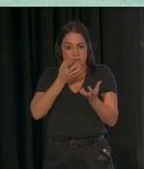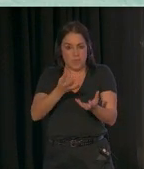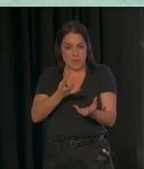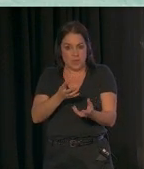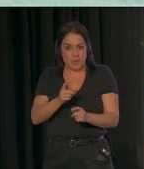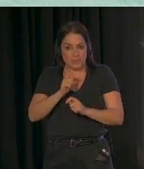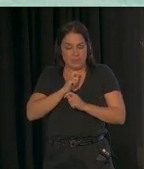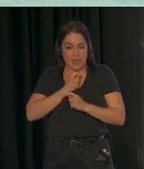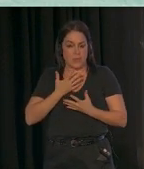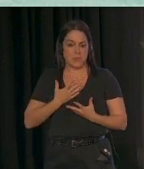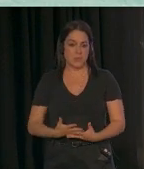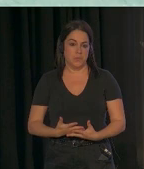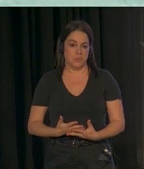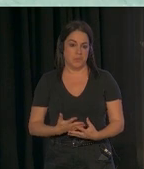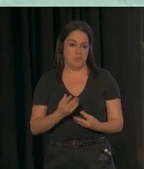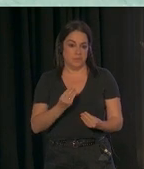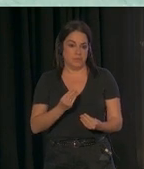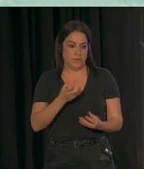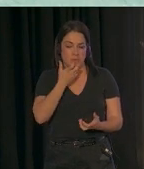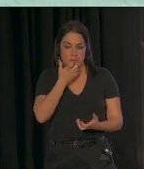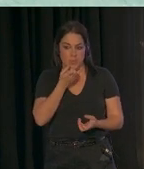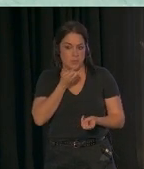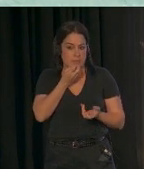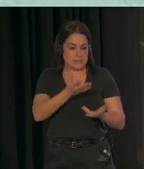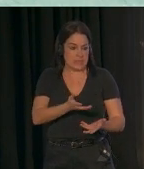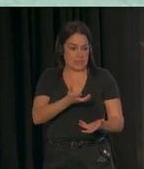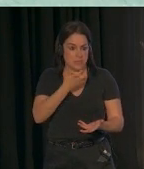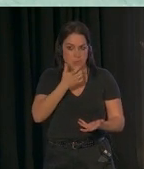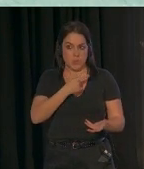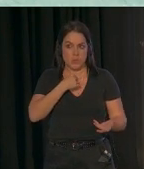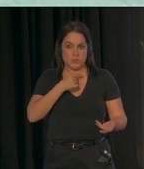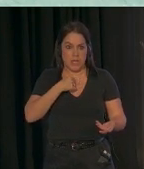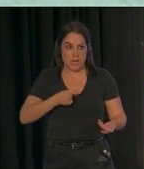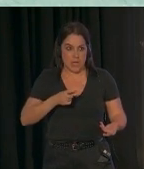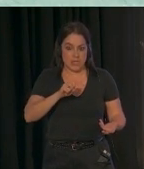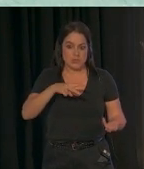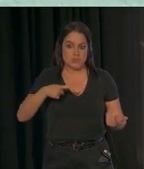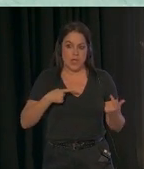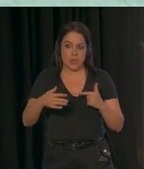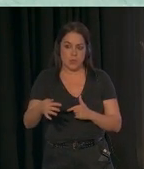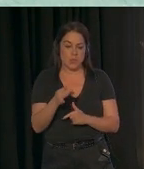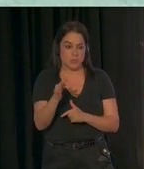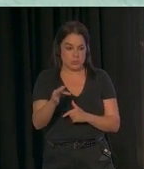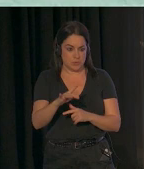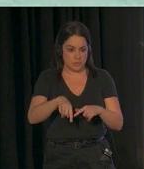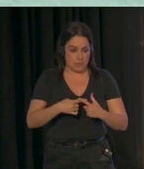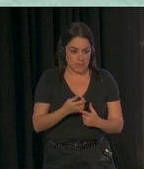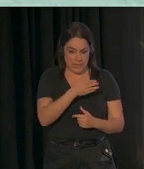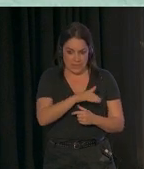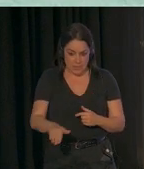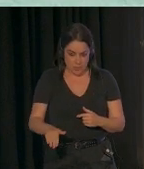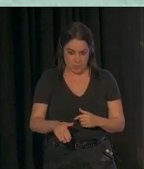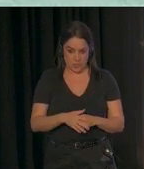mensajes que tienen que ver con lo que nos gustaría que fueran los resultados positivos para las familias y para sus hijos.